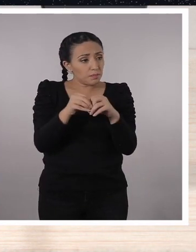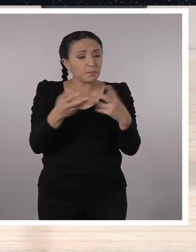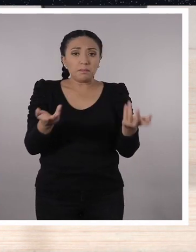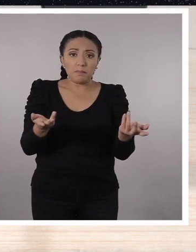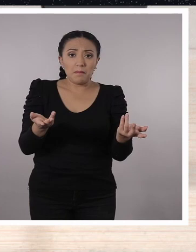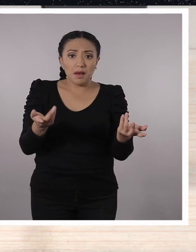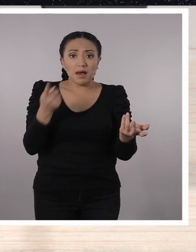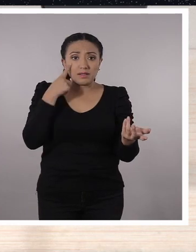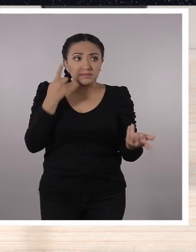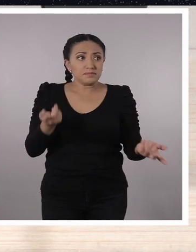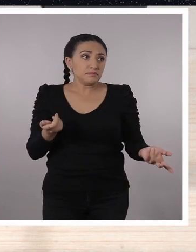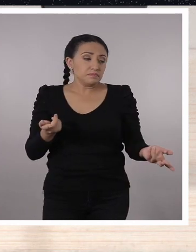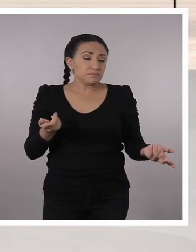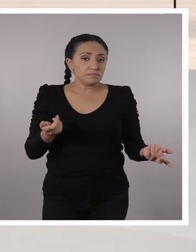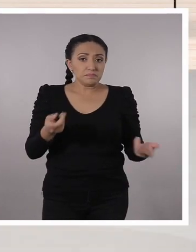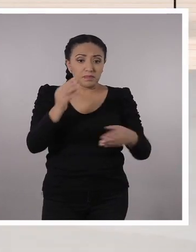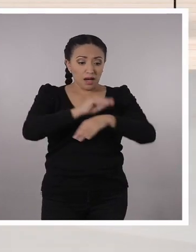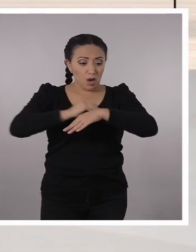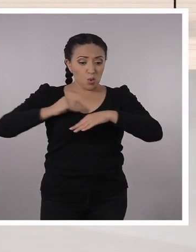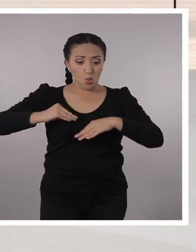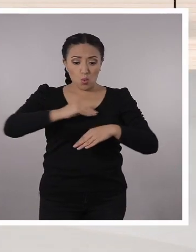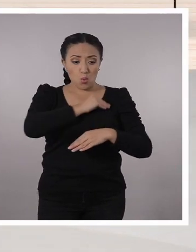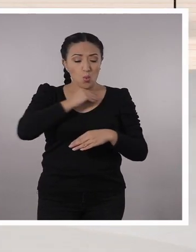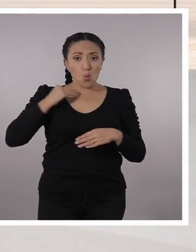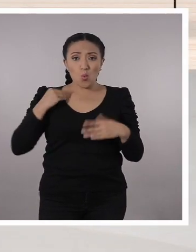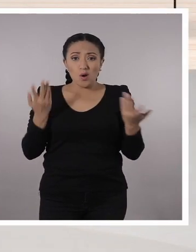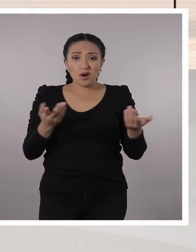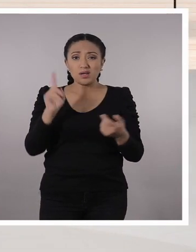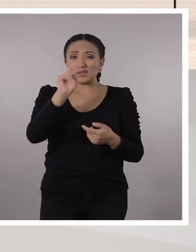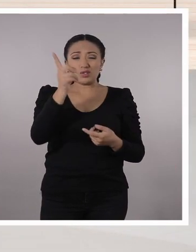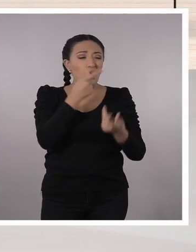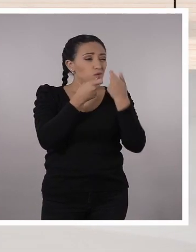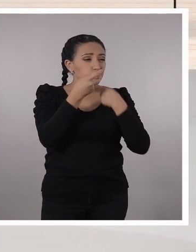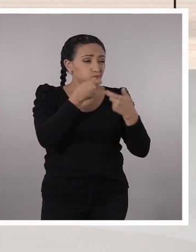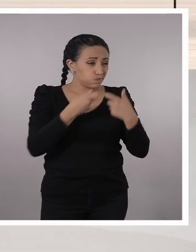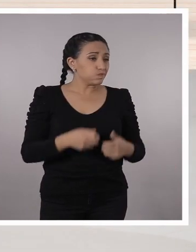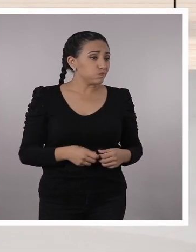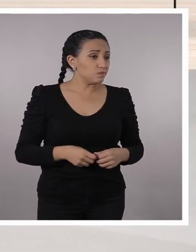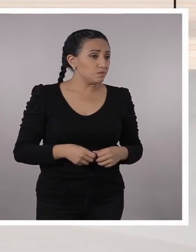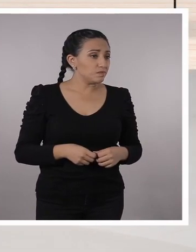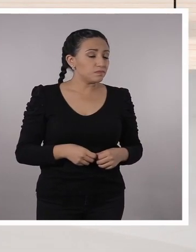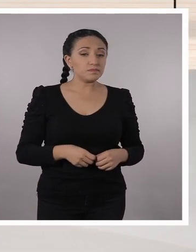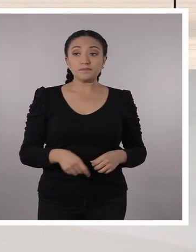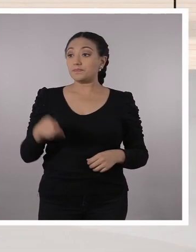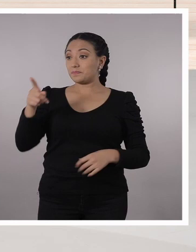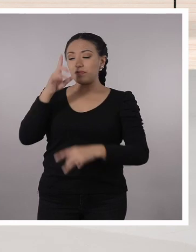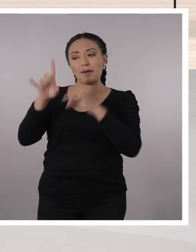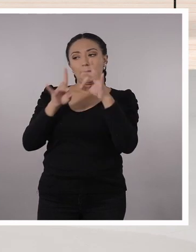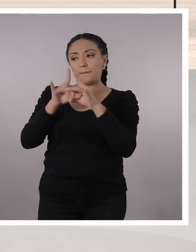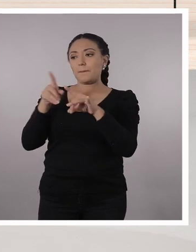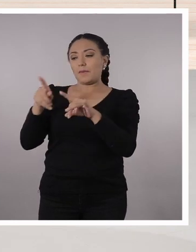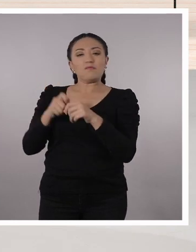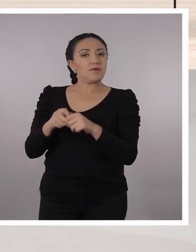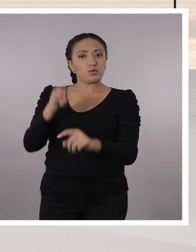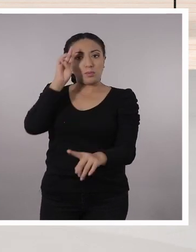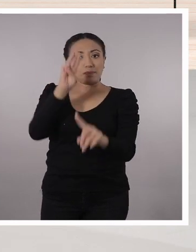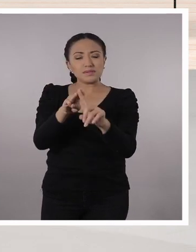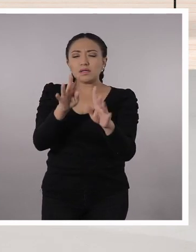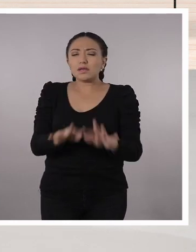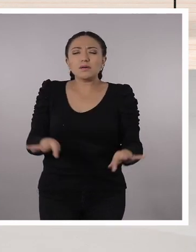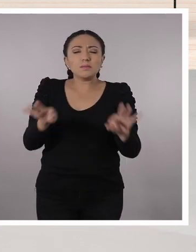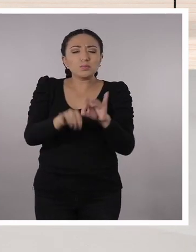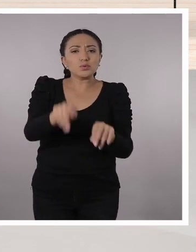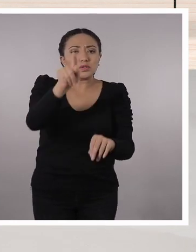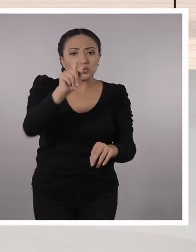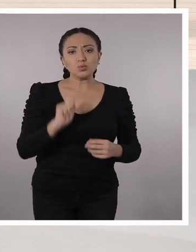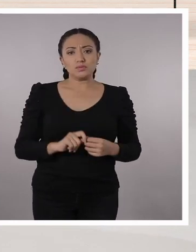más medicina natural para poder curar nuestro cuerpo y no tantos medicamentos, ¿no? Perfecto. Lo que tú dices es un mensaje